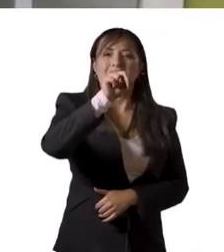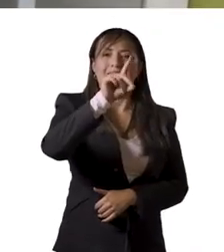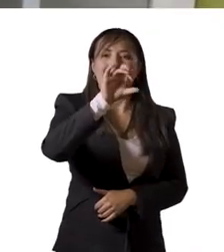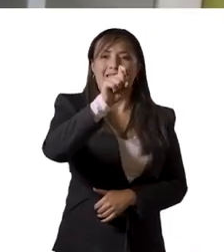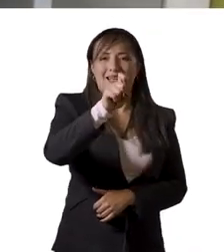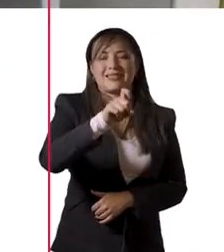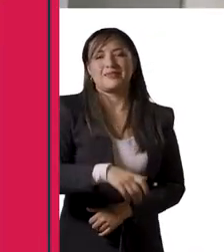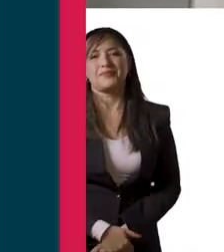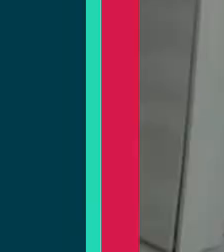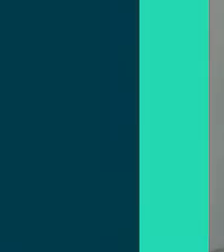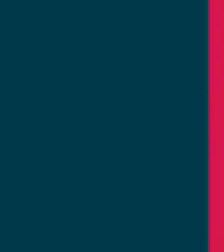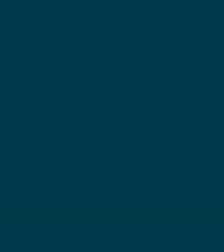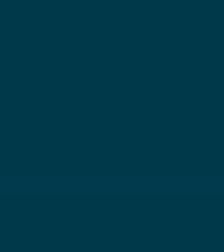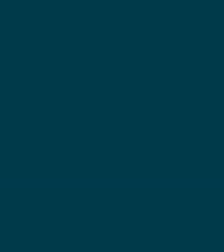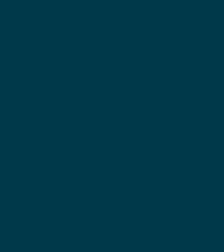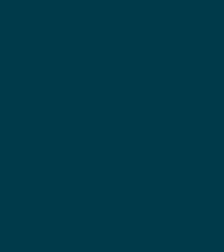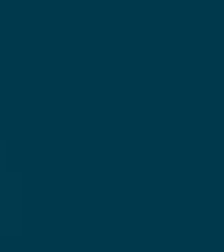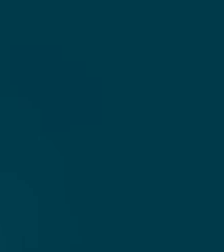Publing Depths.